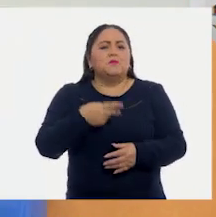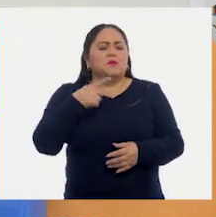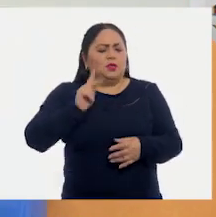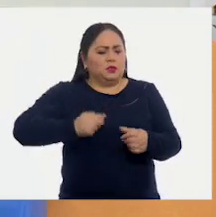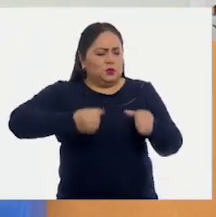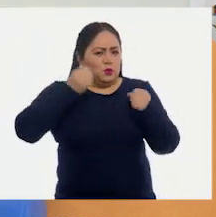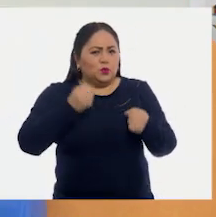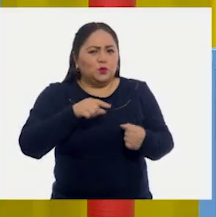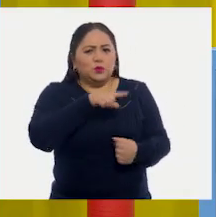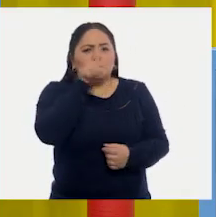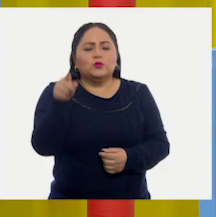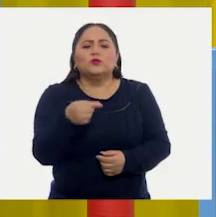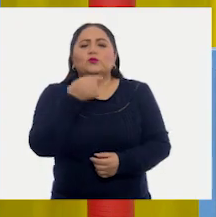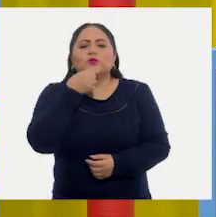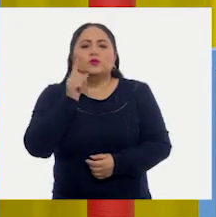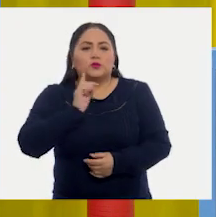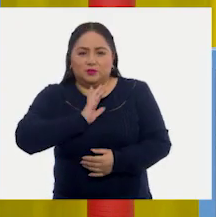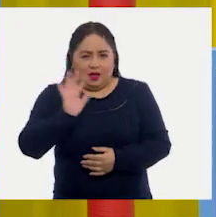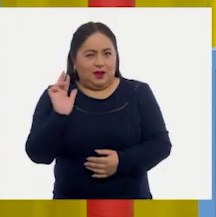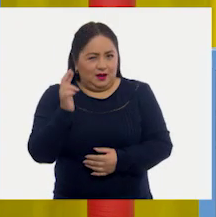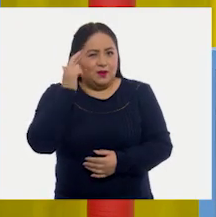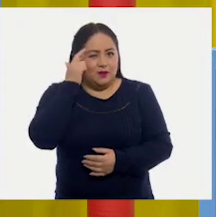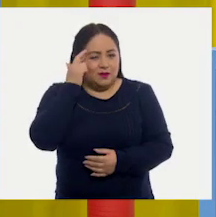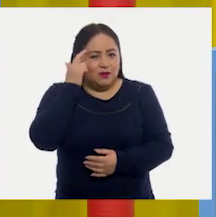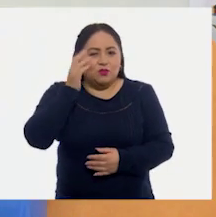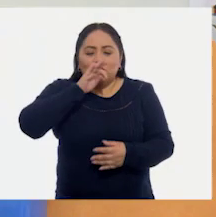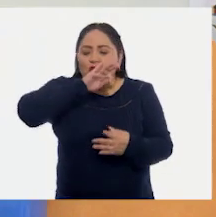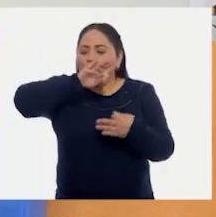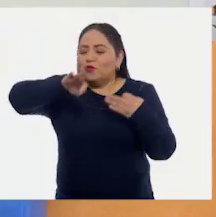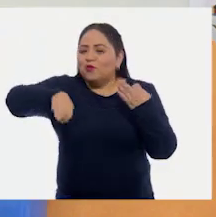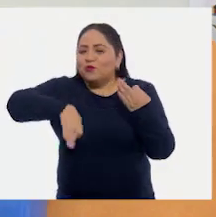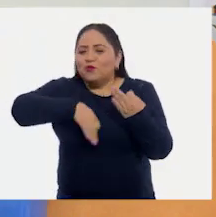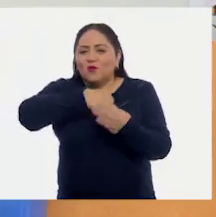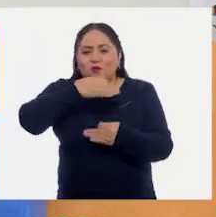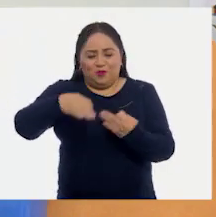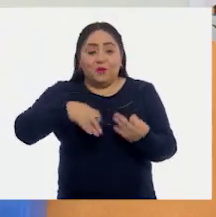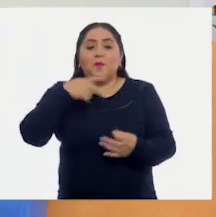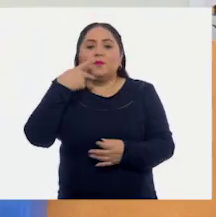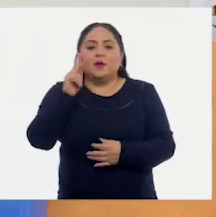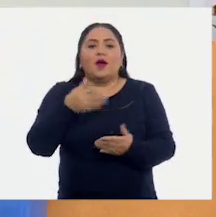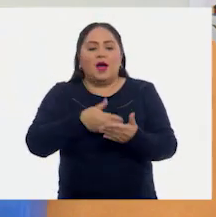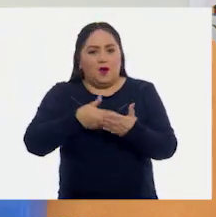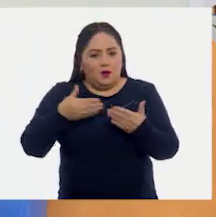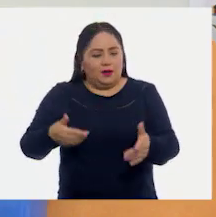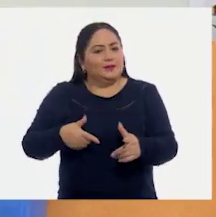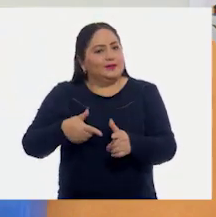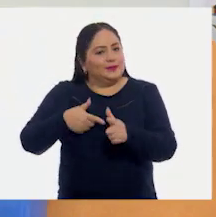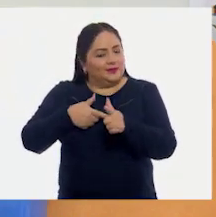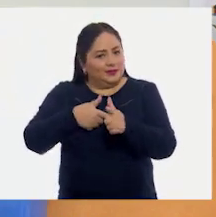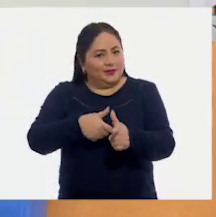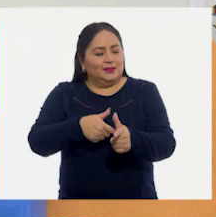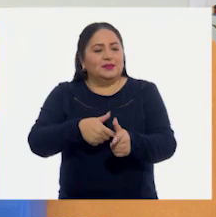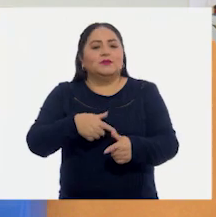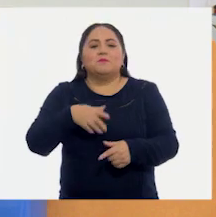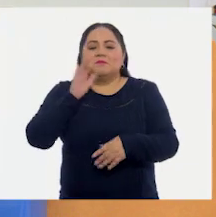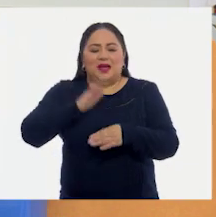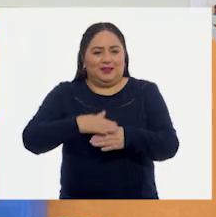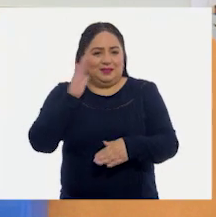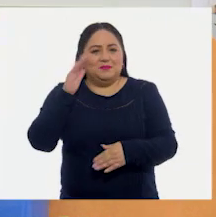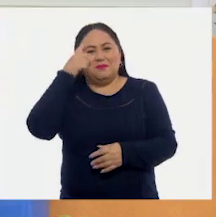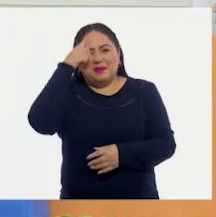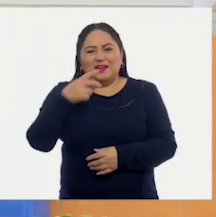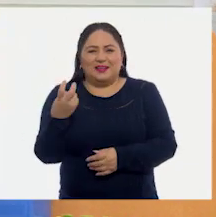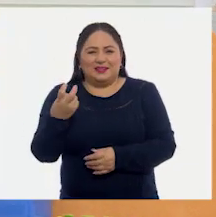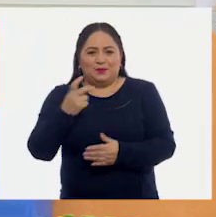Seguramente las niñas y los niños ya están recordando todas esas acciones. Bueno, pues le vamos a dar continuidad, seguimiento